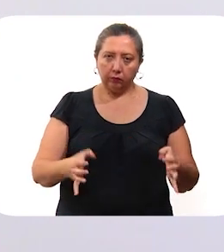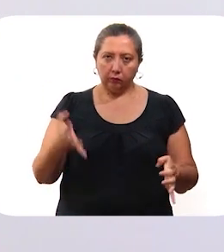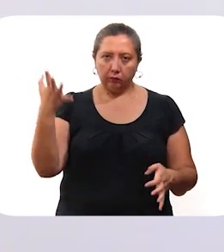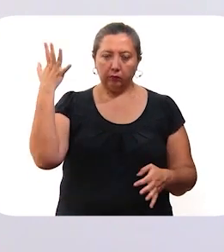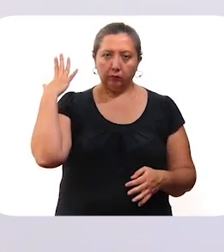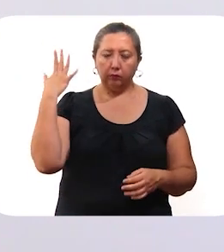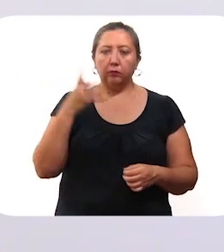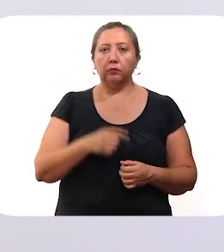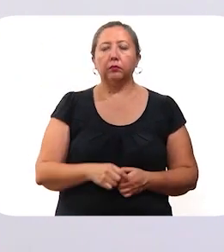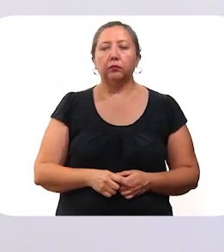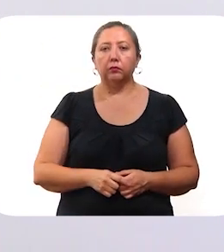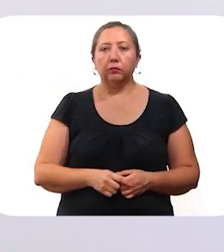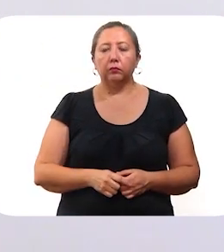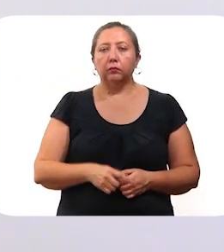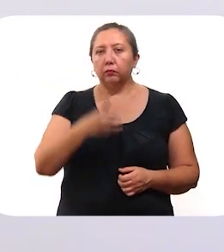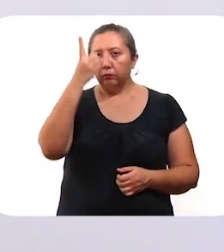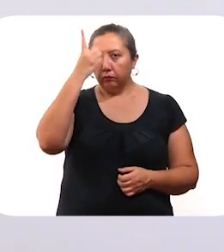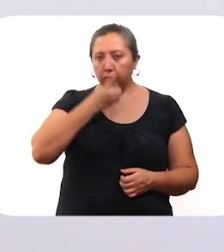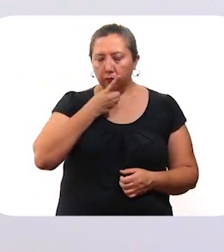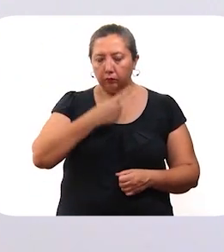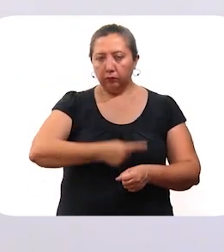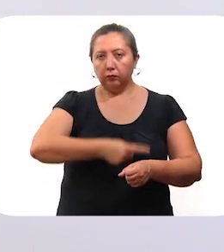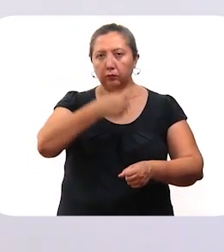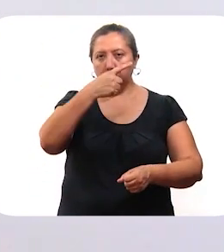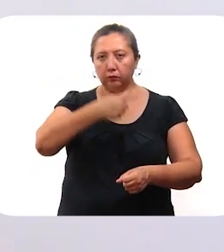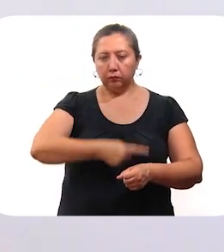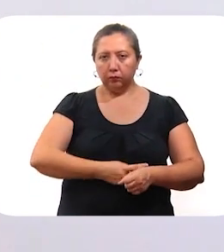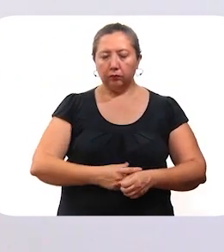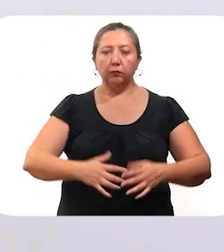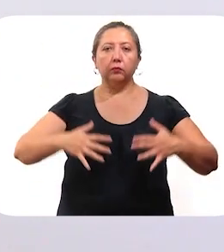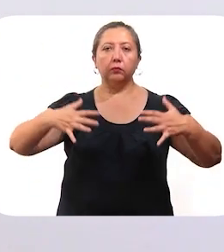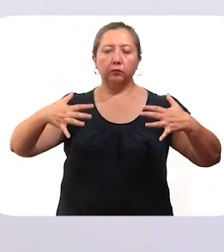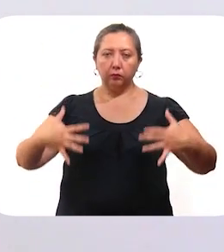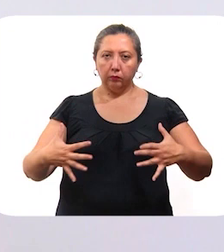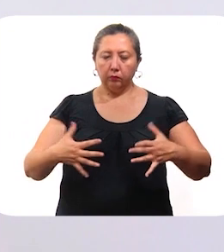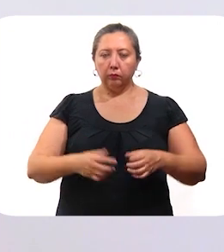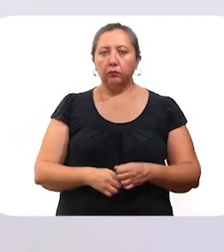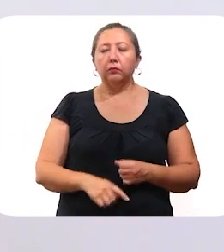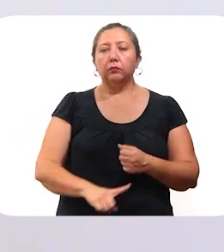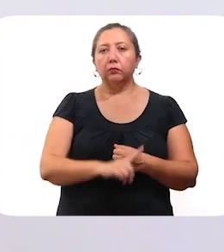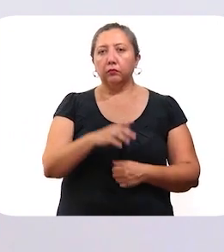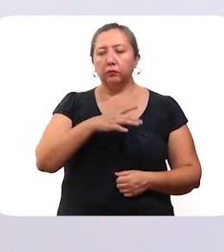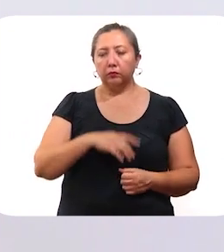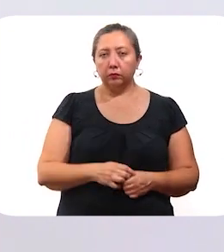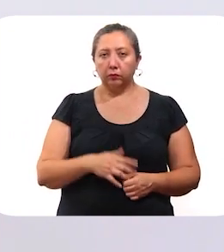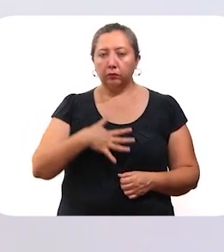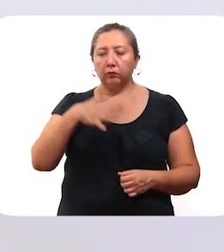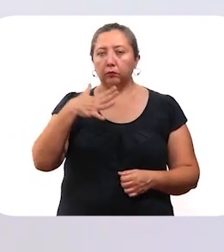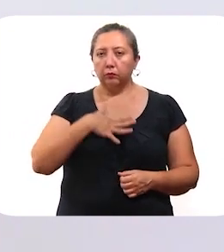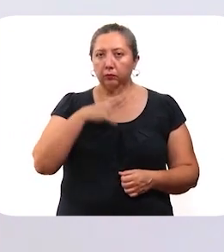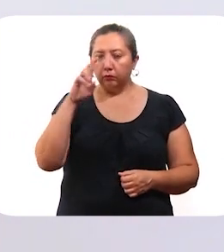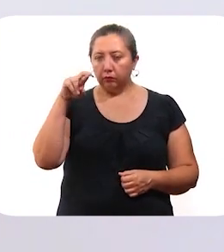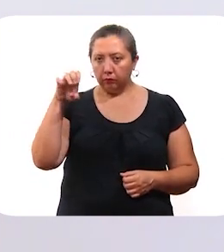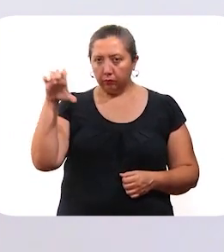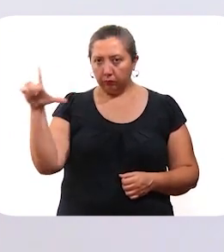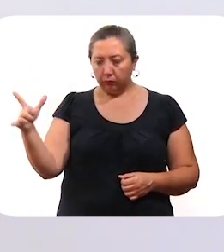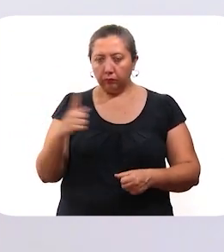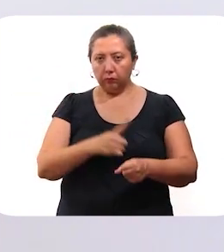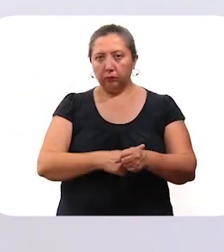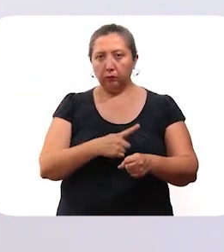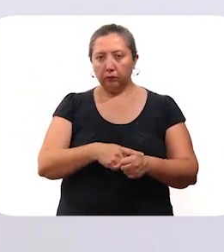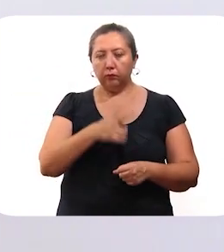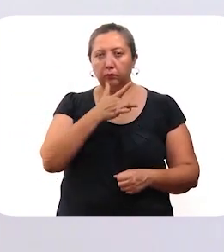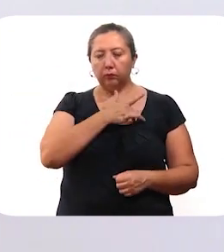enfermedades se encontraban diabetes, hipertensión, obesidad, EPOC, insuficiencia renal crónica y